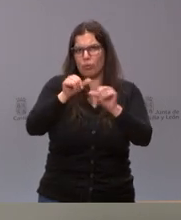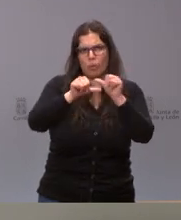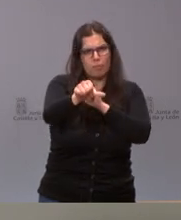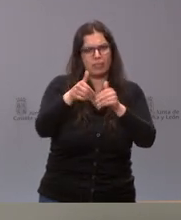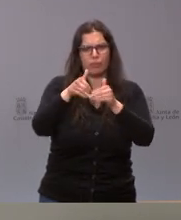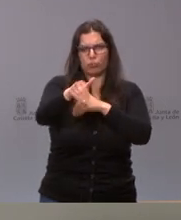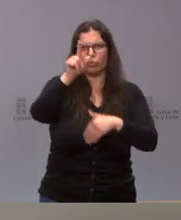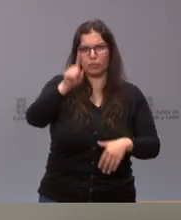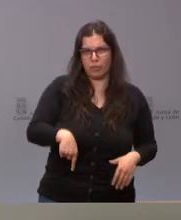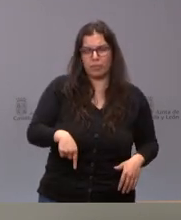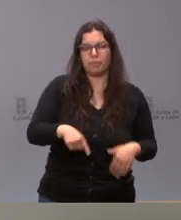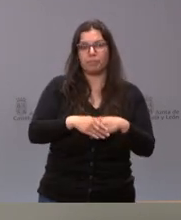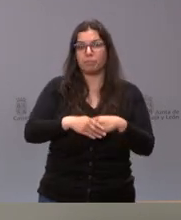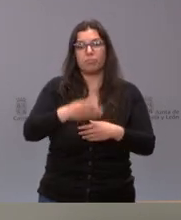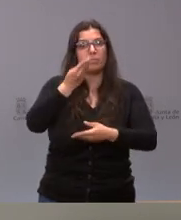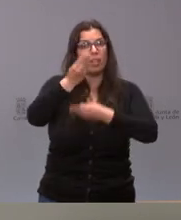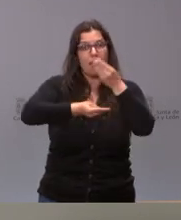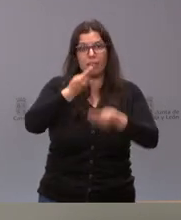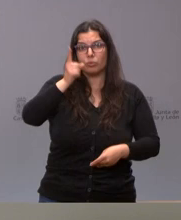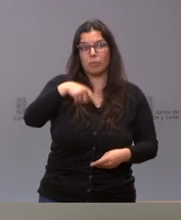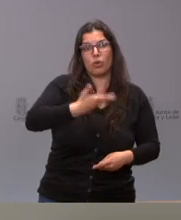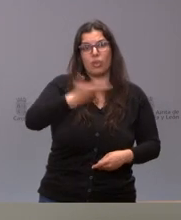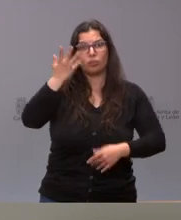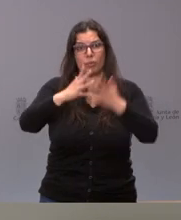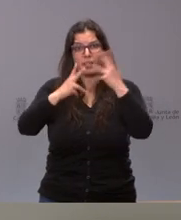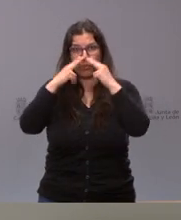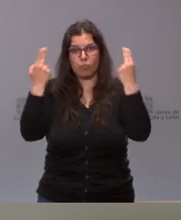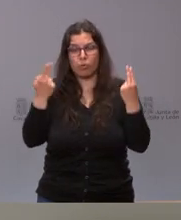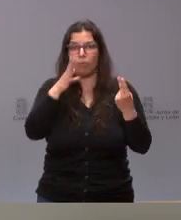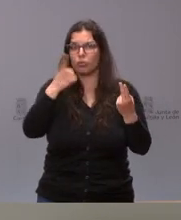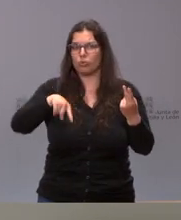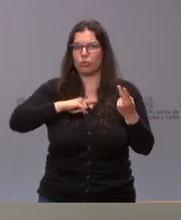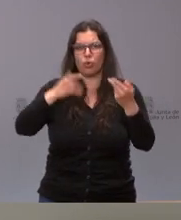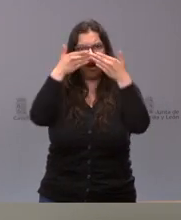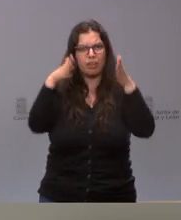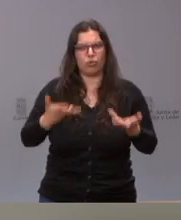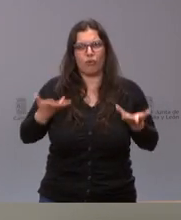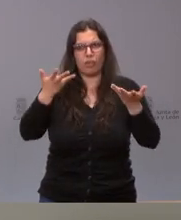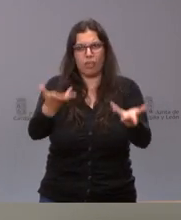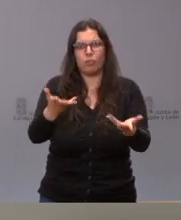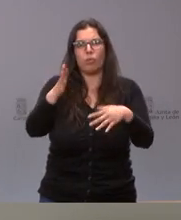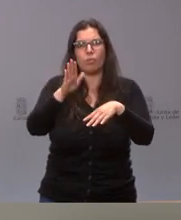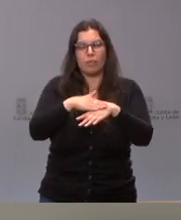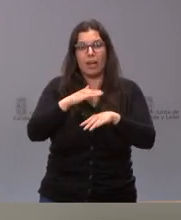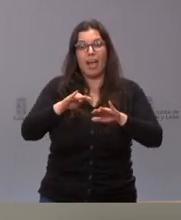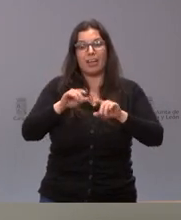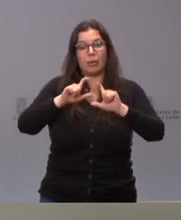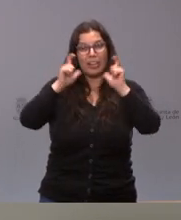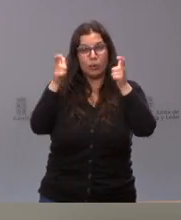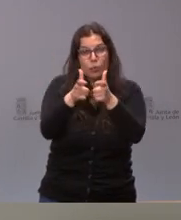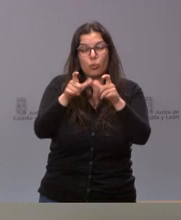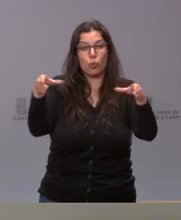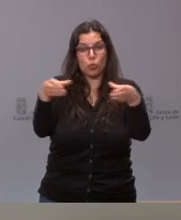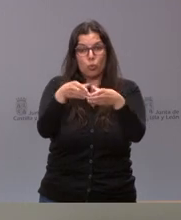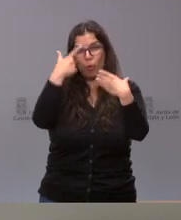futuro y lo vamos a seguir haciendo en colaboración con el resto de administraciones públicas y por tanto no está mal atendida para que la mesa por León pueda seguir funcionando y pueda